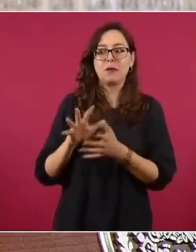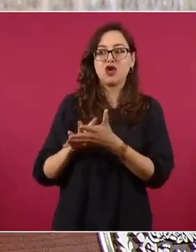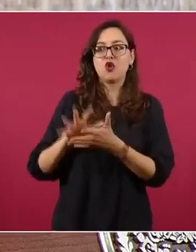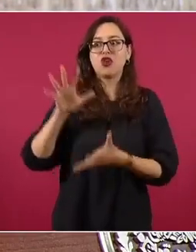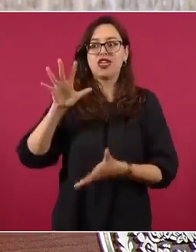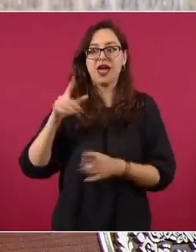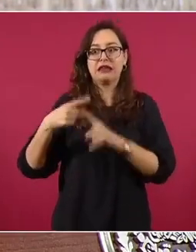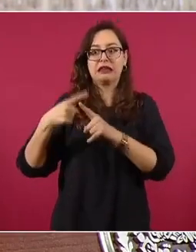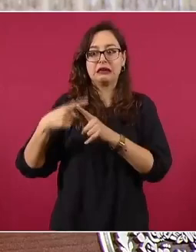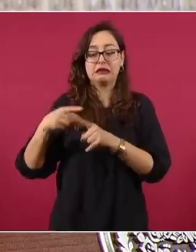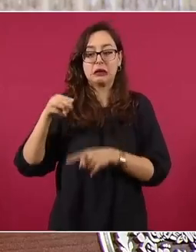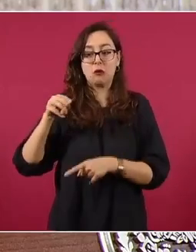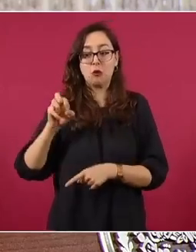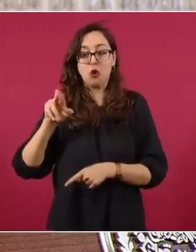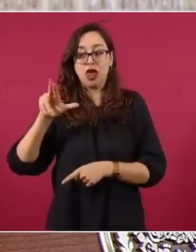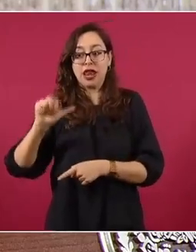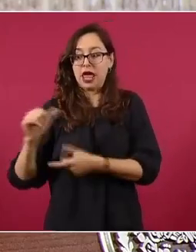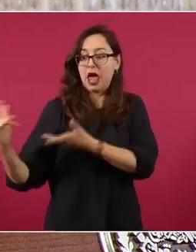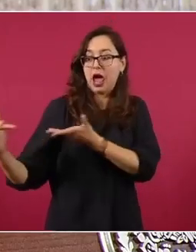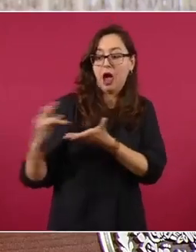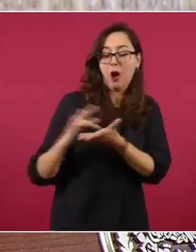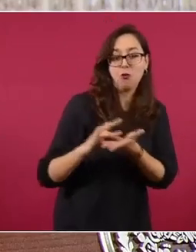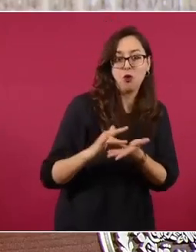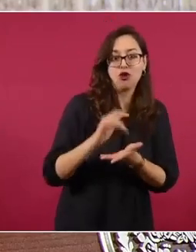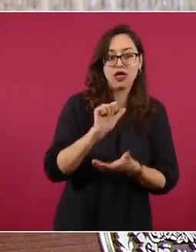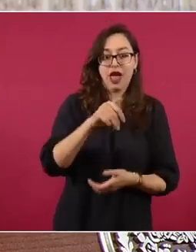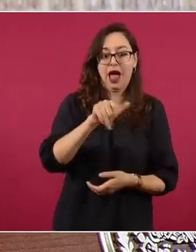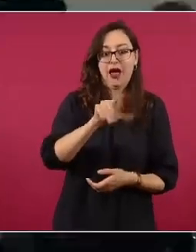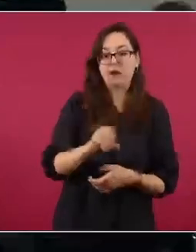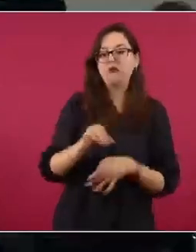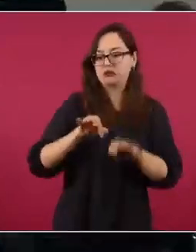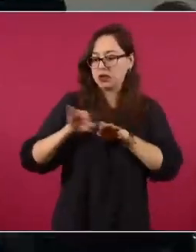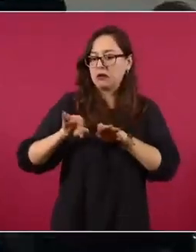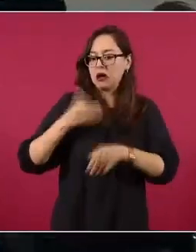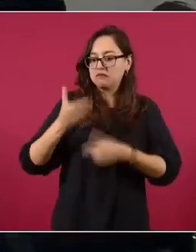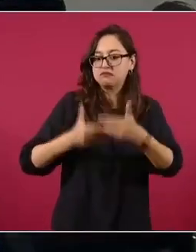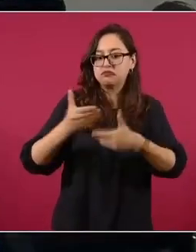tiene como facultad exclusiva la aprobación del presupuesto.